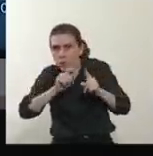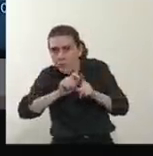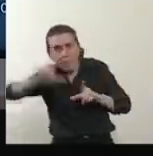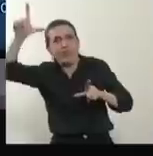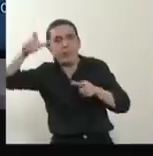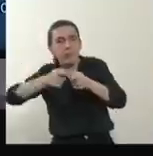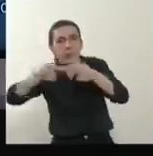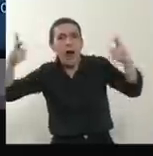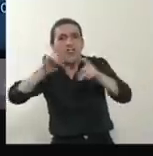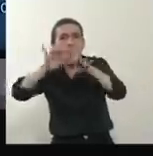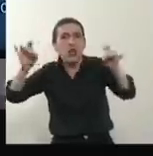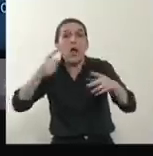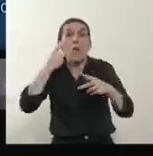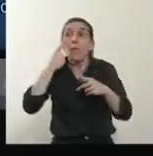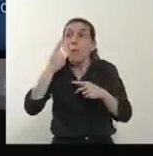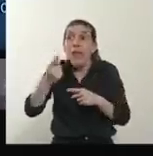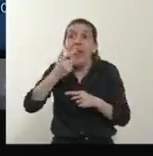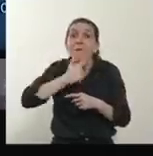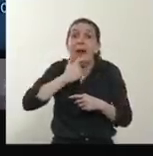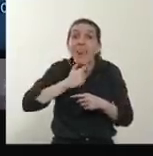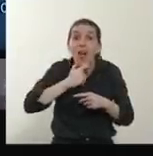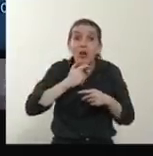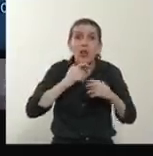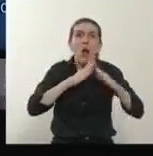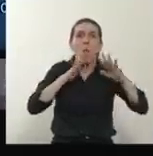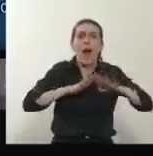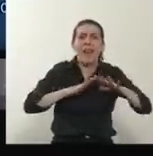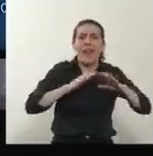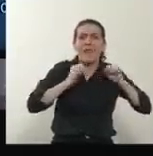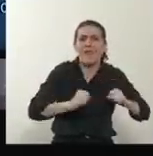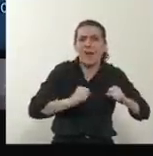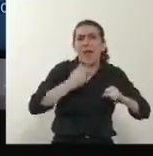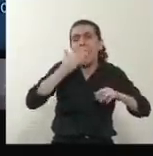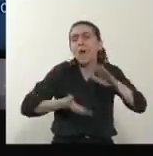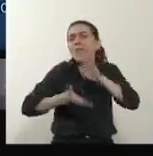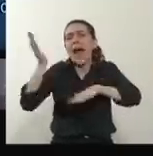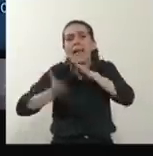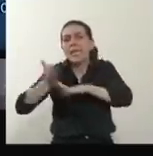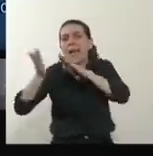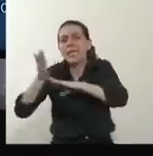Miren lo que pasó en Mendoza mientras hubo cuarentena. Y miren lo que pasó cuando se liberó.